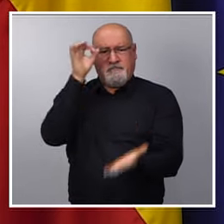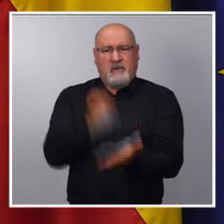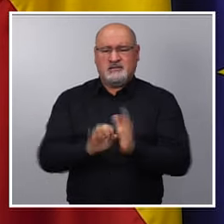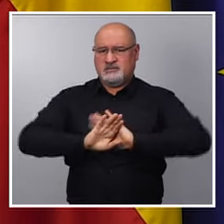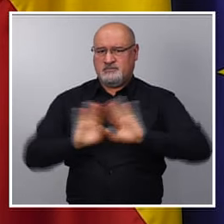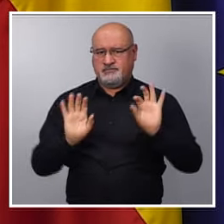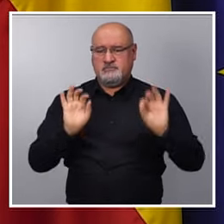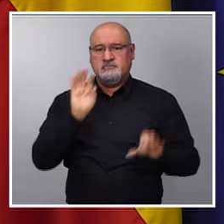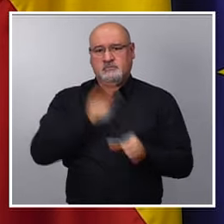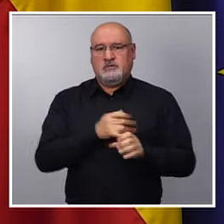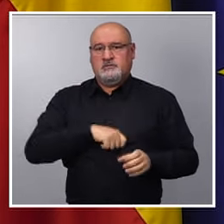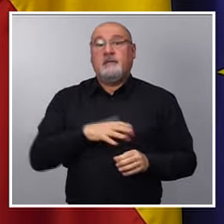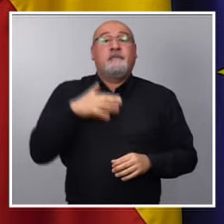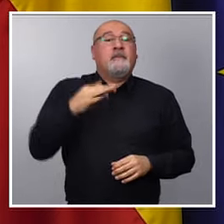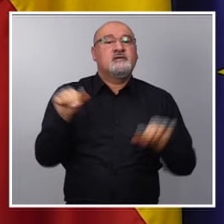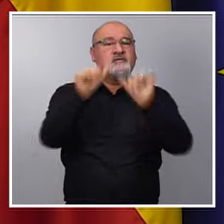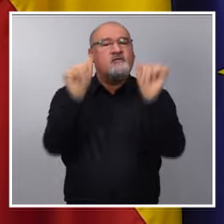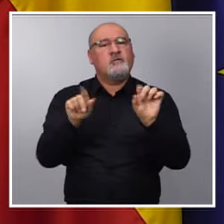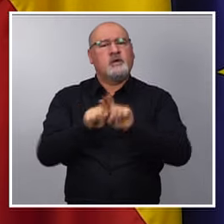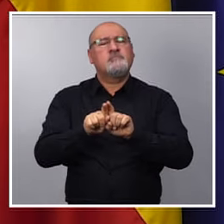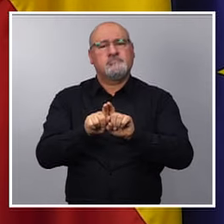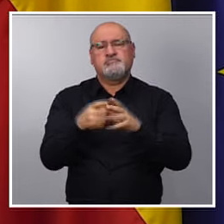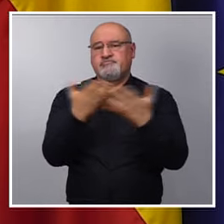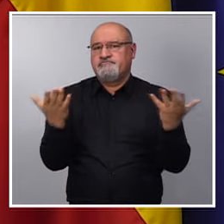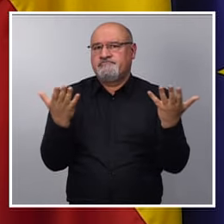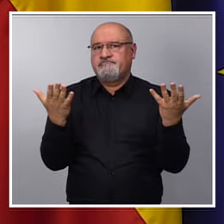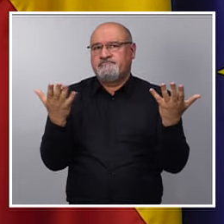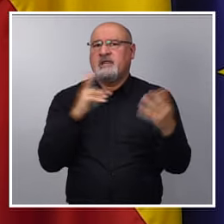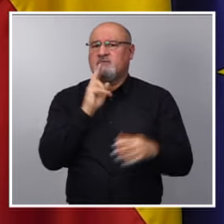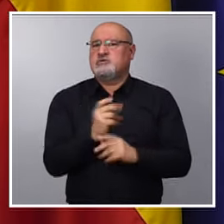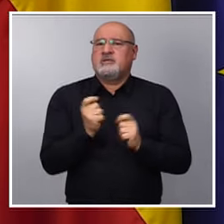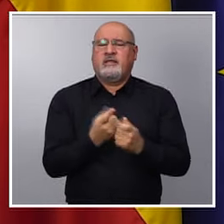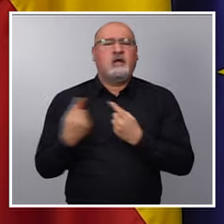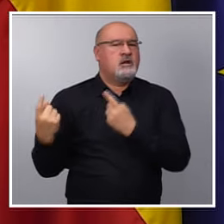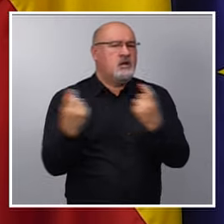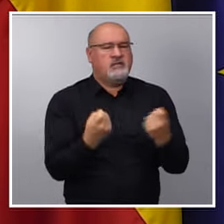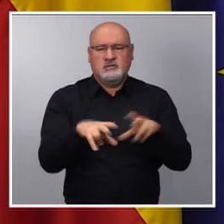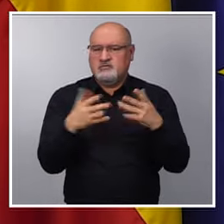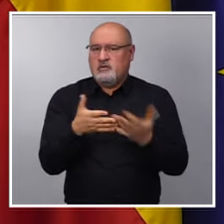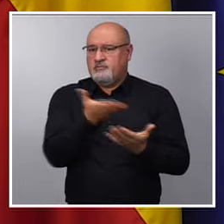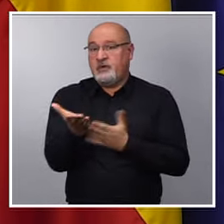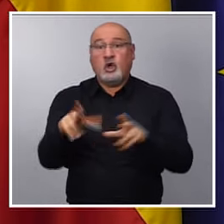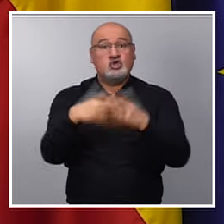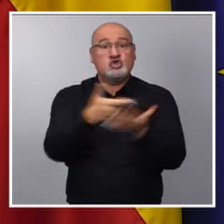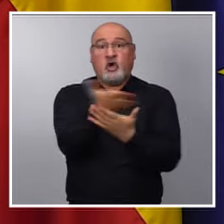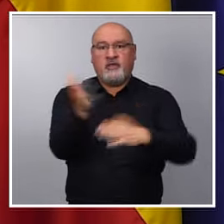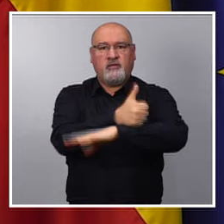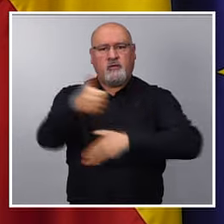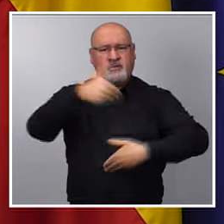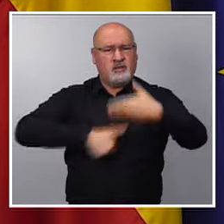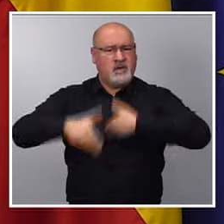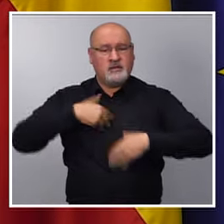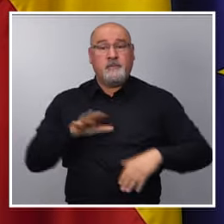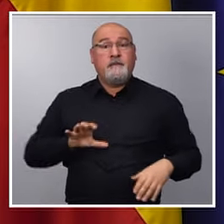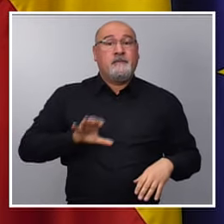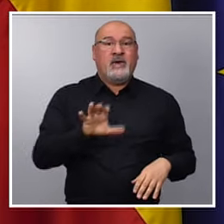además hacerlo respondiendo a la que yo creo que es una necesidad social, una demanda social muy importante en un país en el